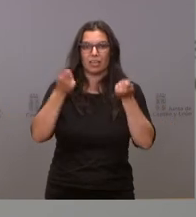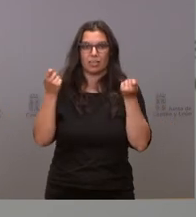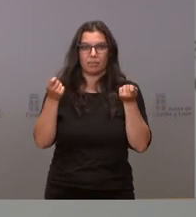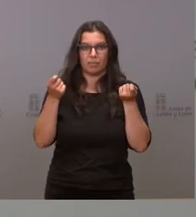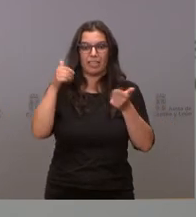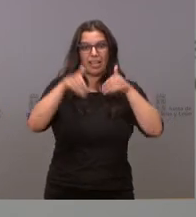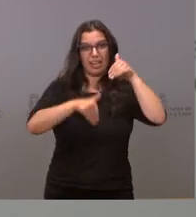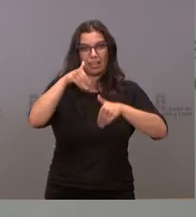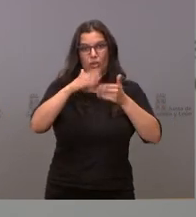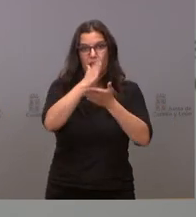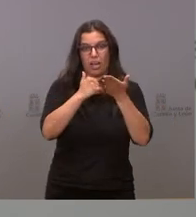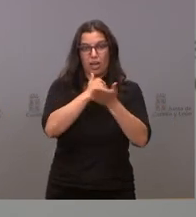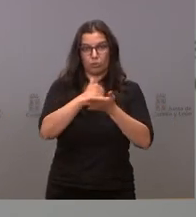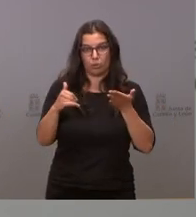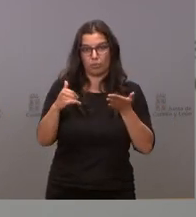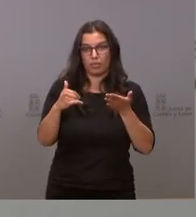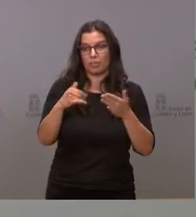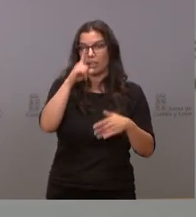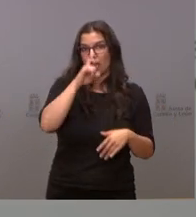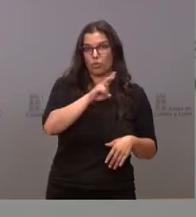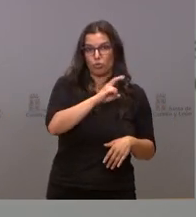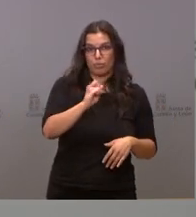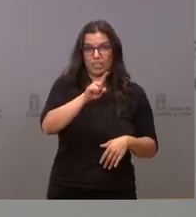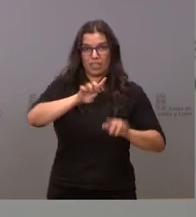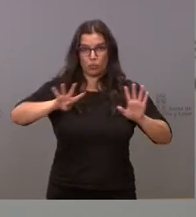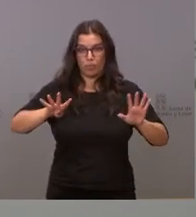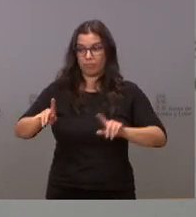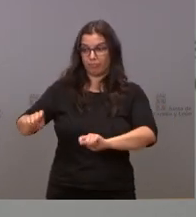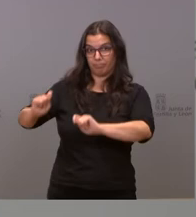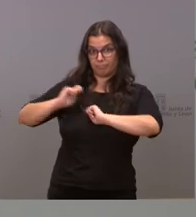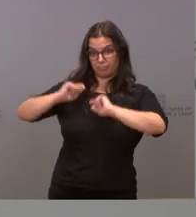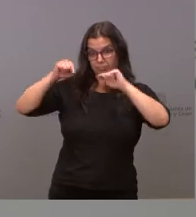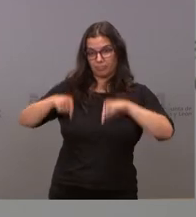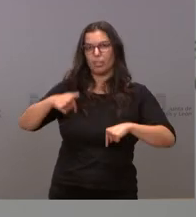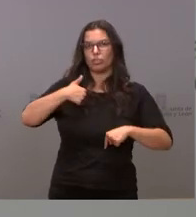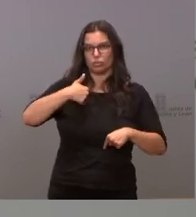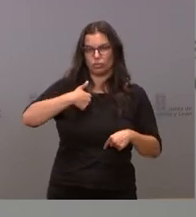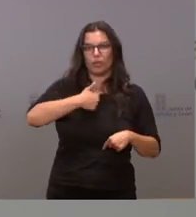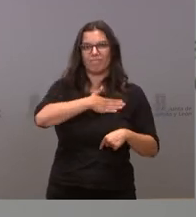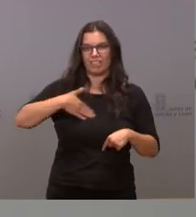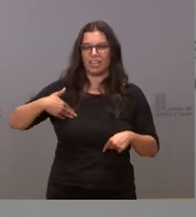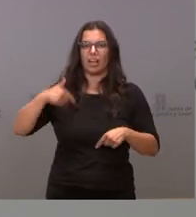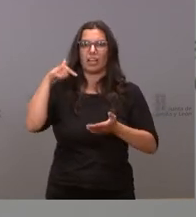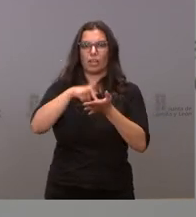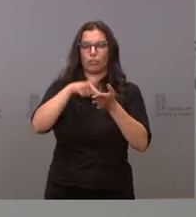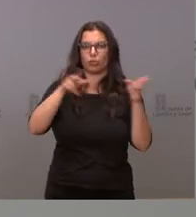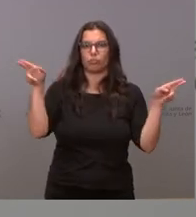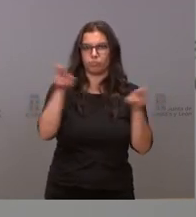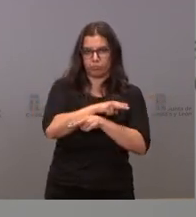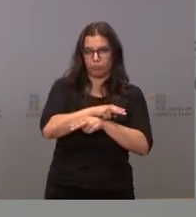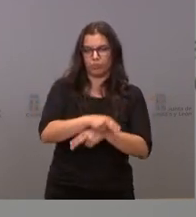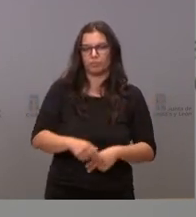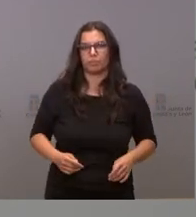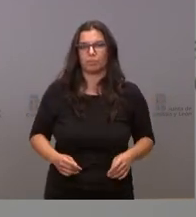elecciones autonómicas del año 19 la eliminación de este impuesto de sucesiones y